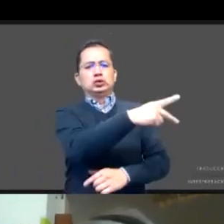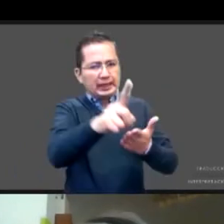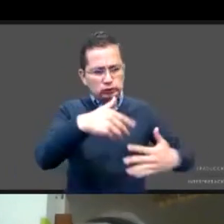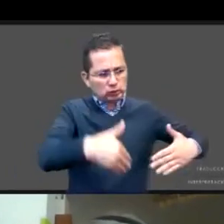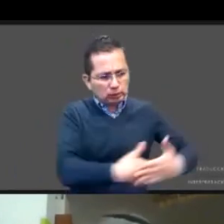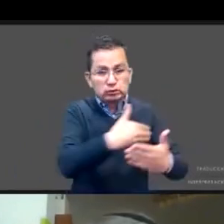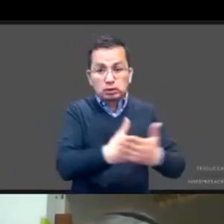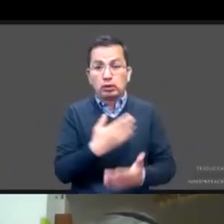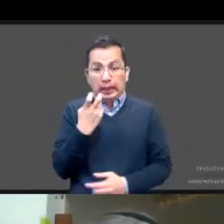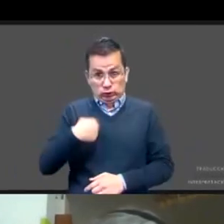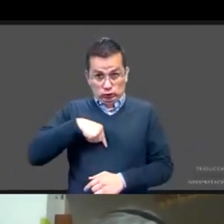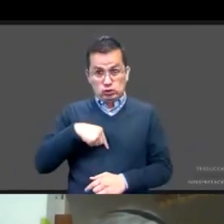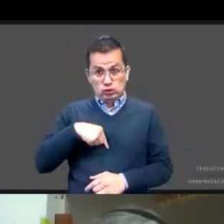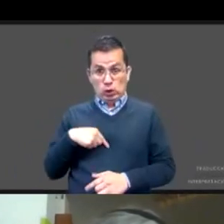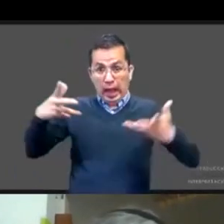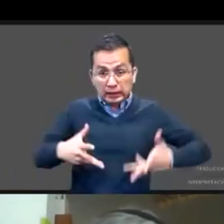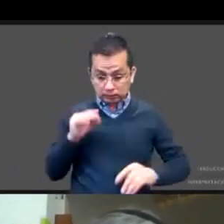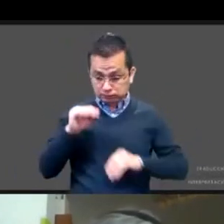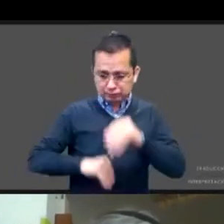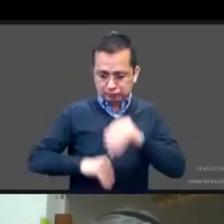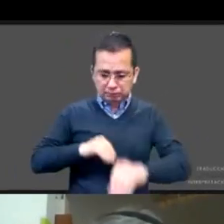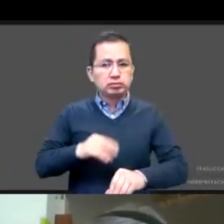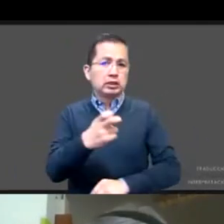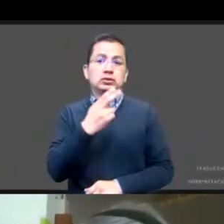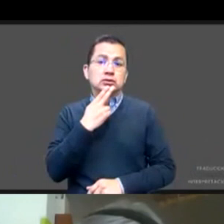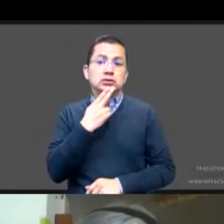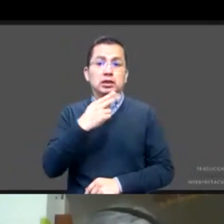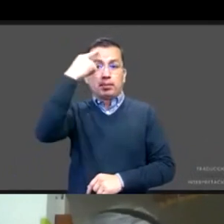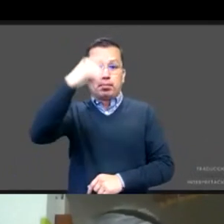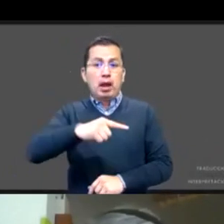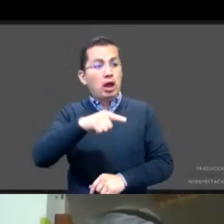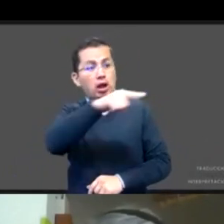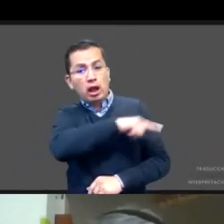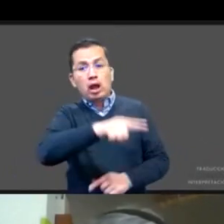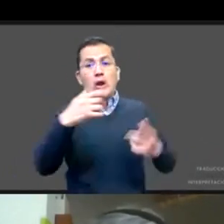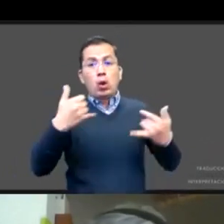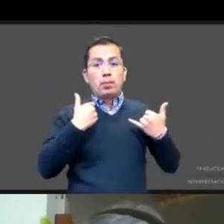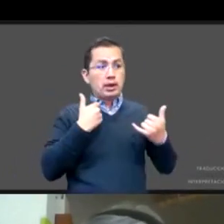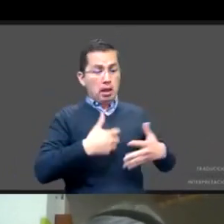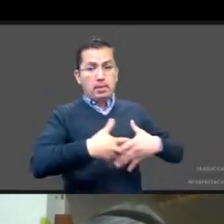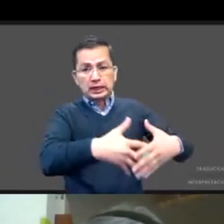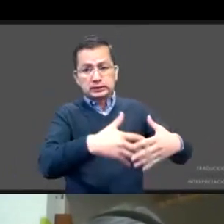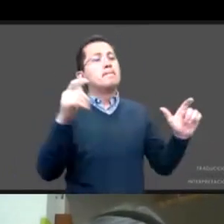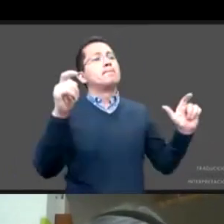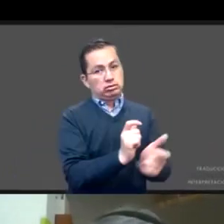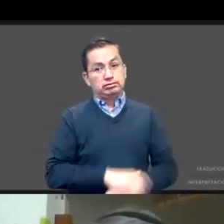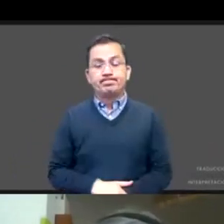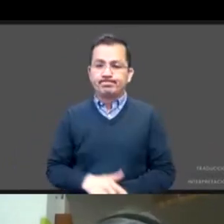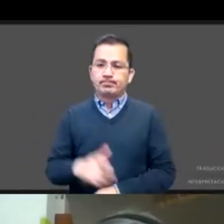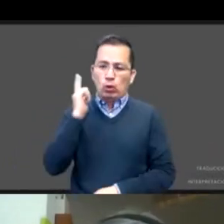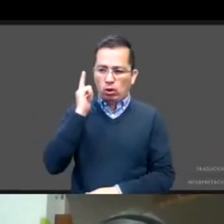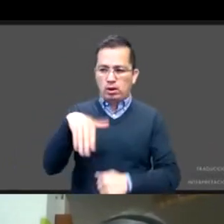estaremos contribuyendo también a una disminución de este fenómeno. Espero tener la oportunidad en la siguiente ronda de